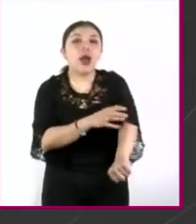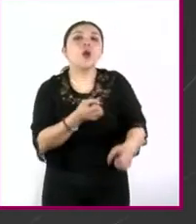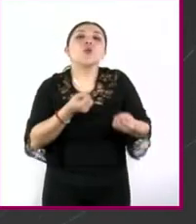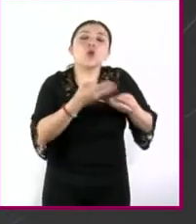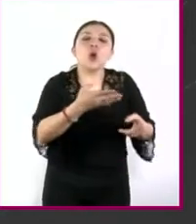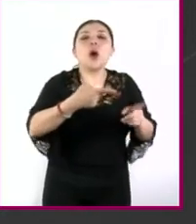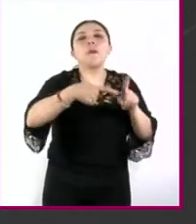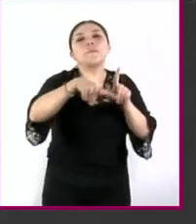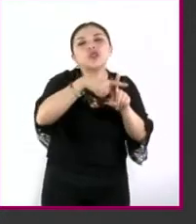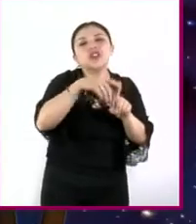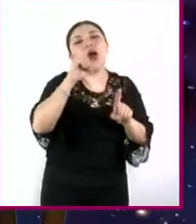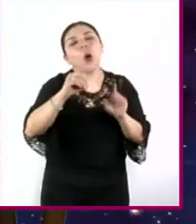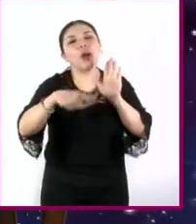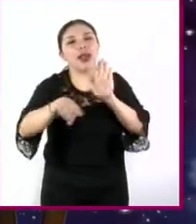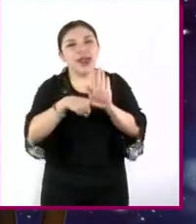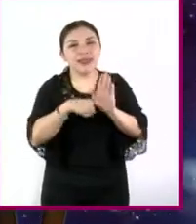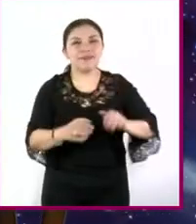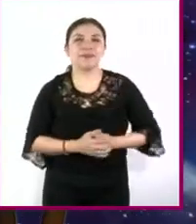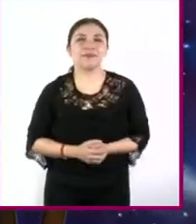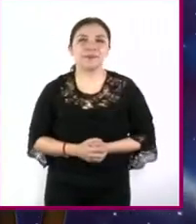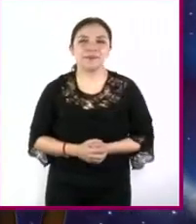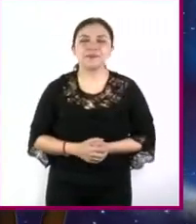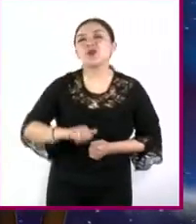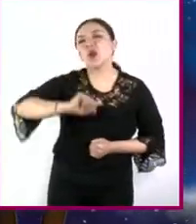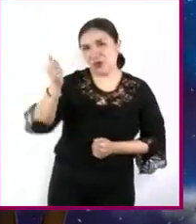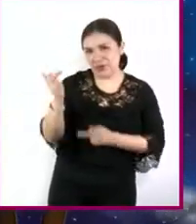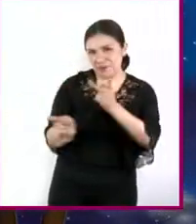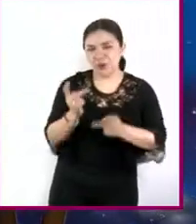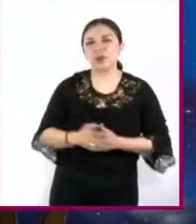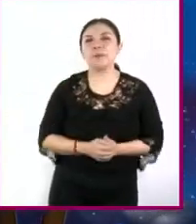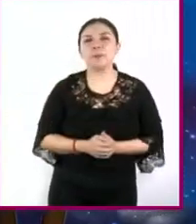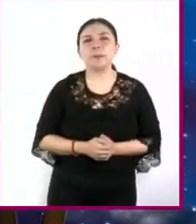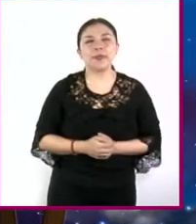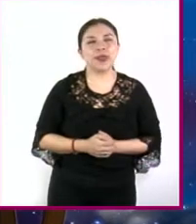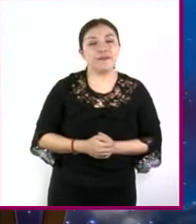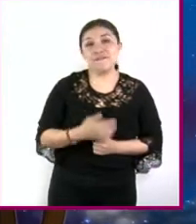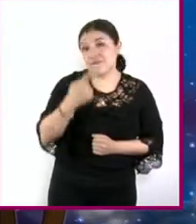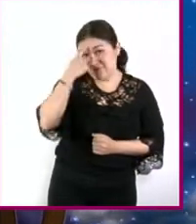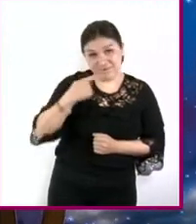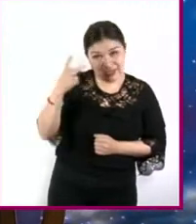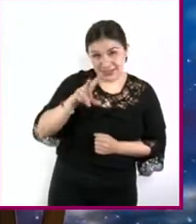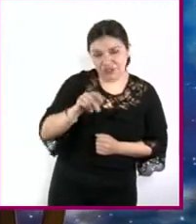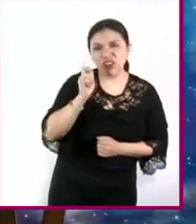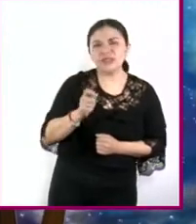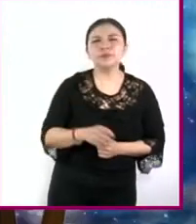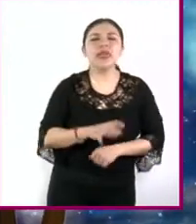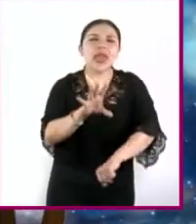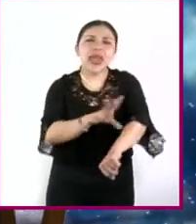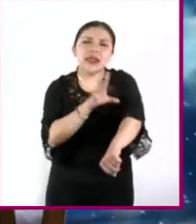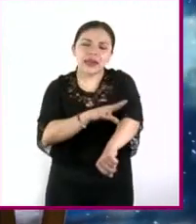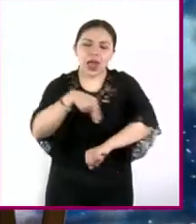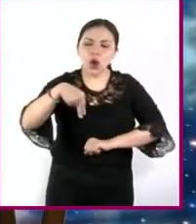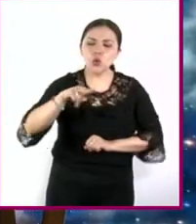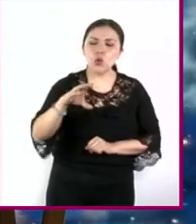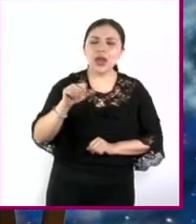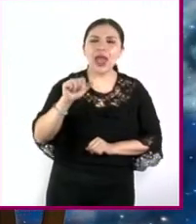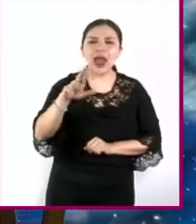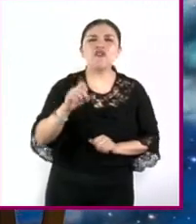positiva y negativa A ver, Memo, una no tan sencilla ¿Qué es la energía nuclear fuerte?